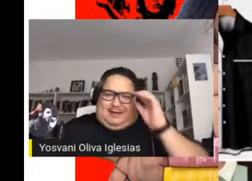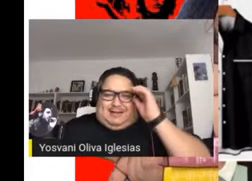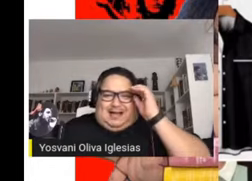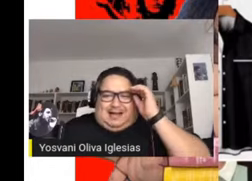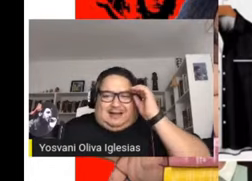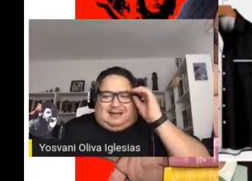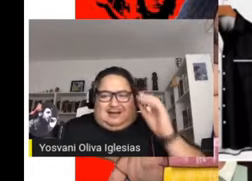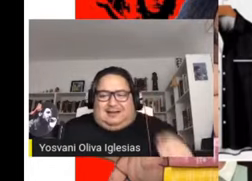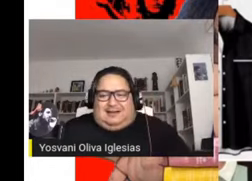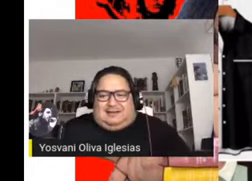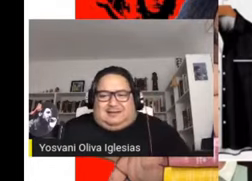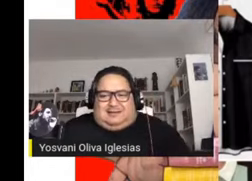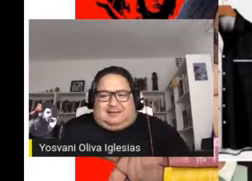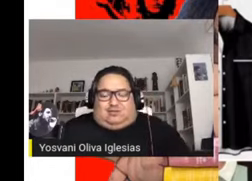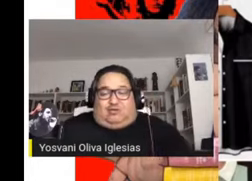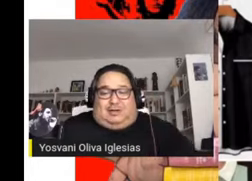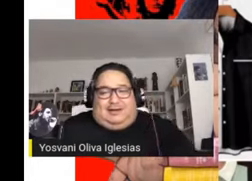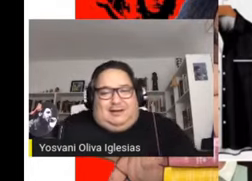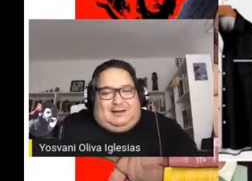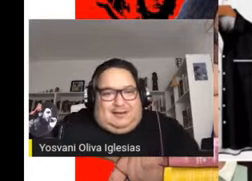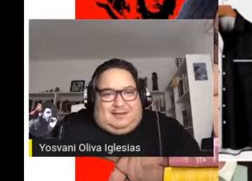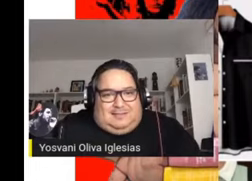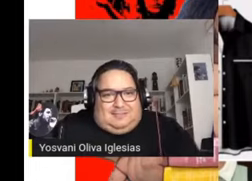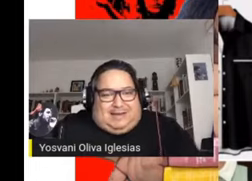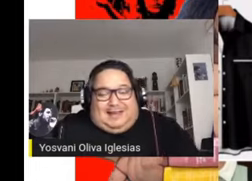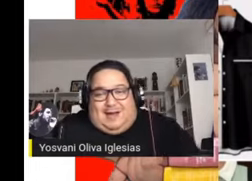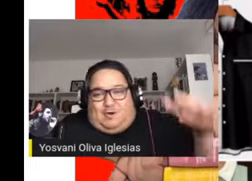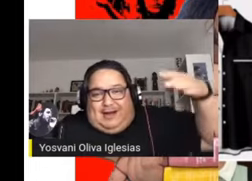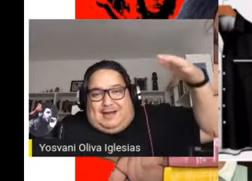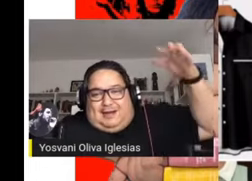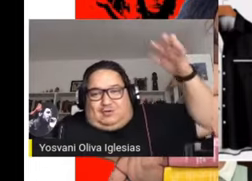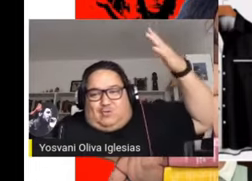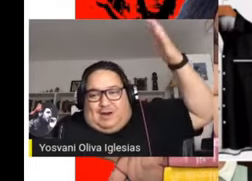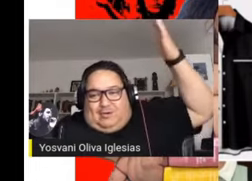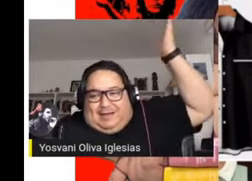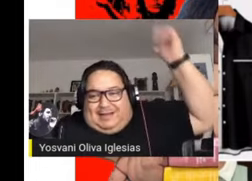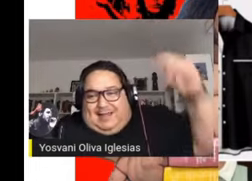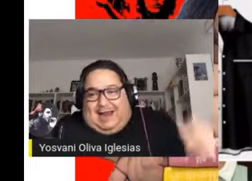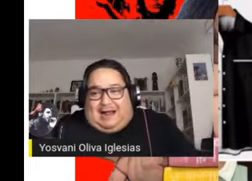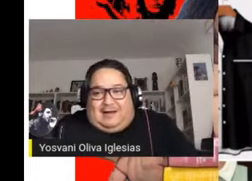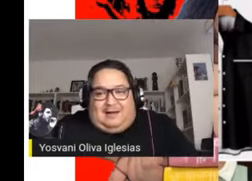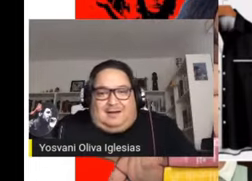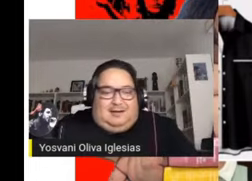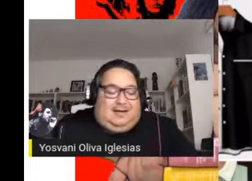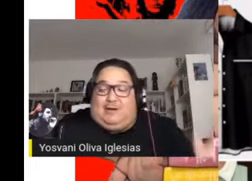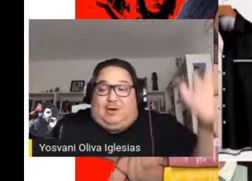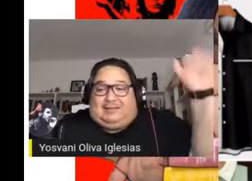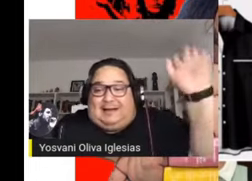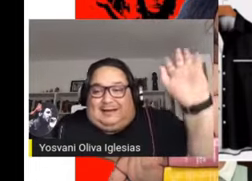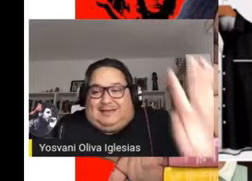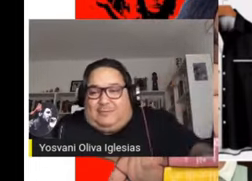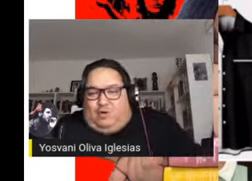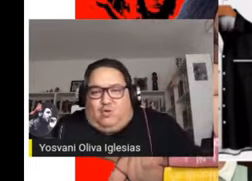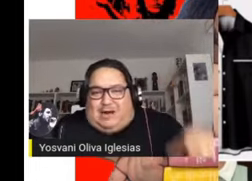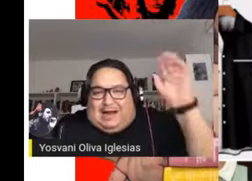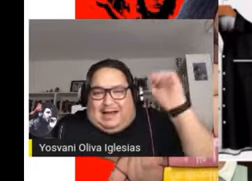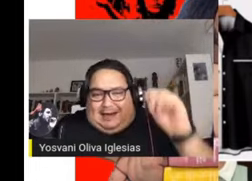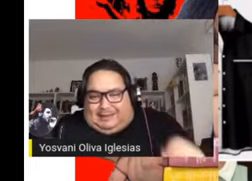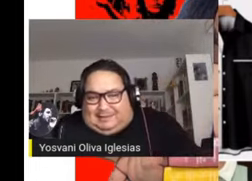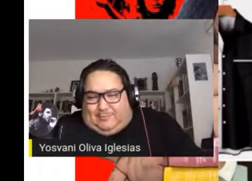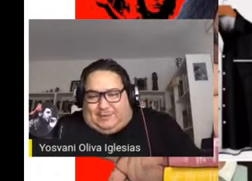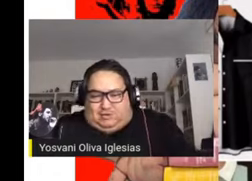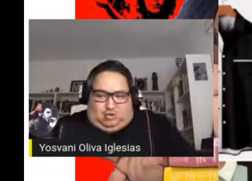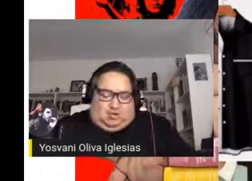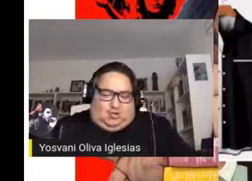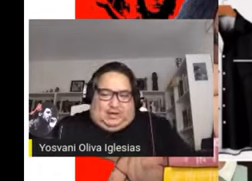de verdad, entonces, quedamos en el alto vuelo de las ideas, y no aterrizamos nunca